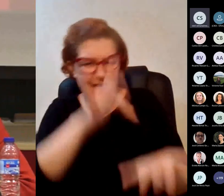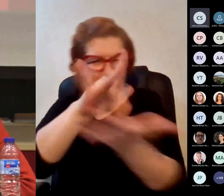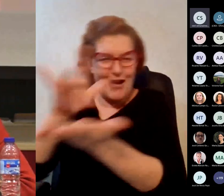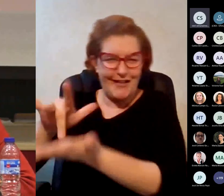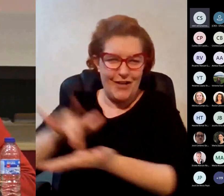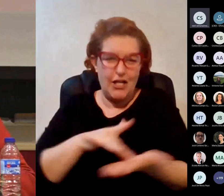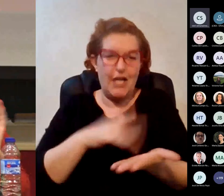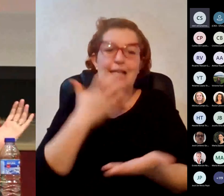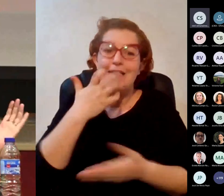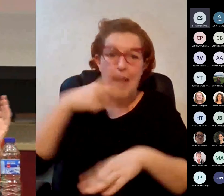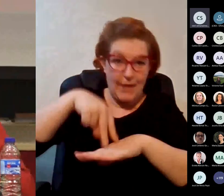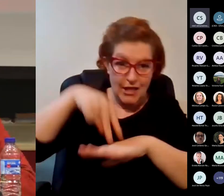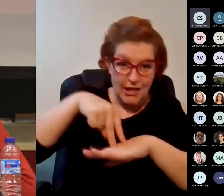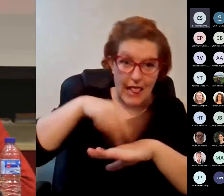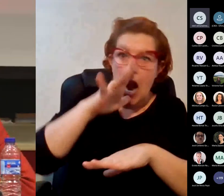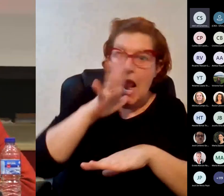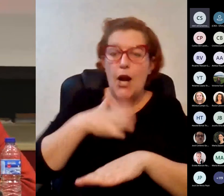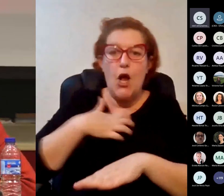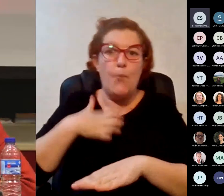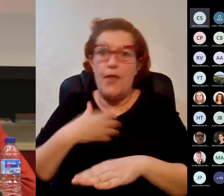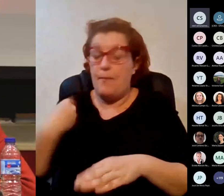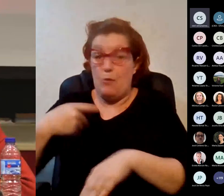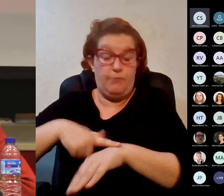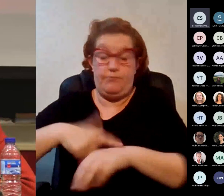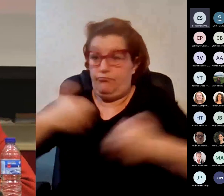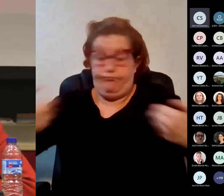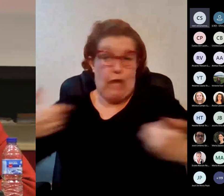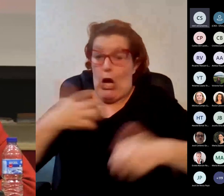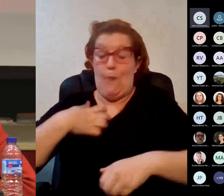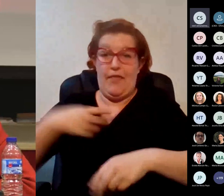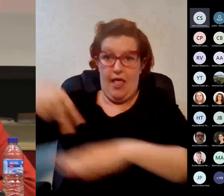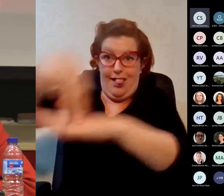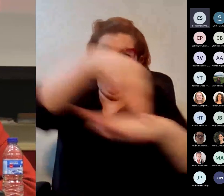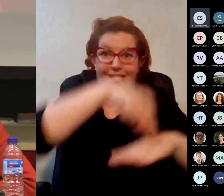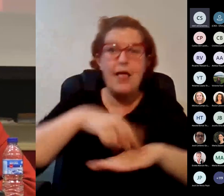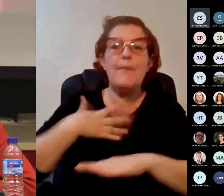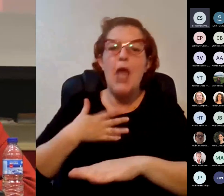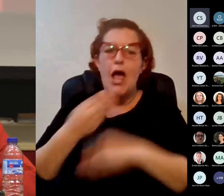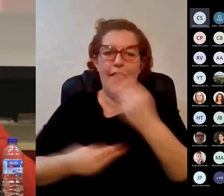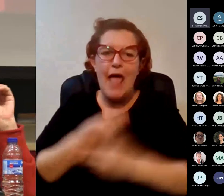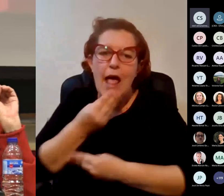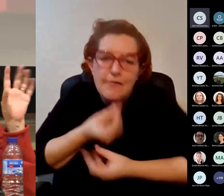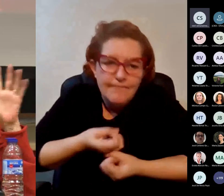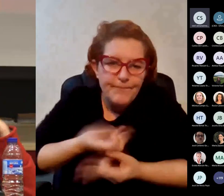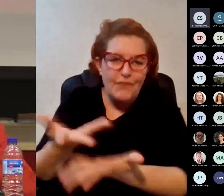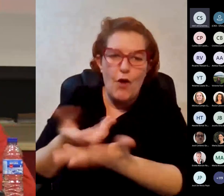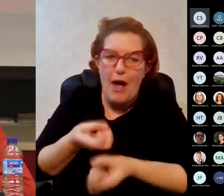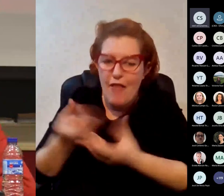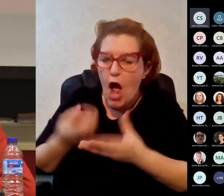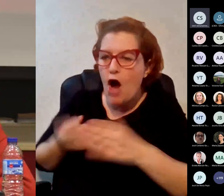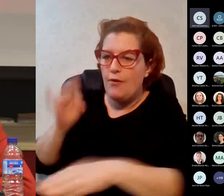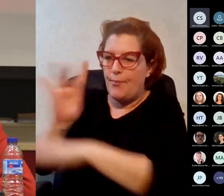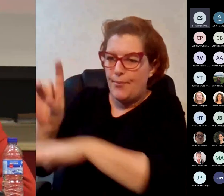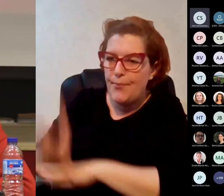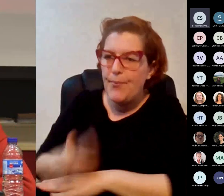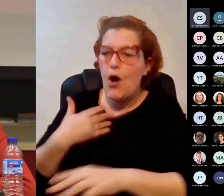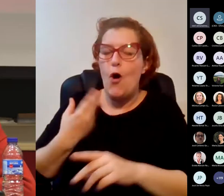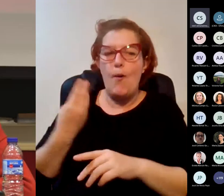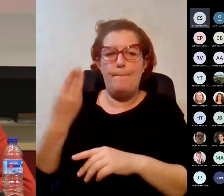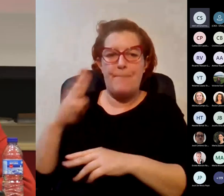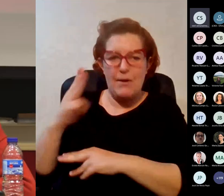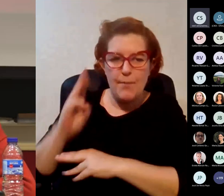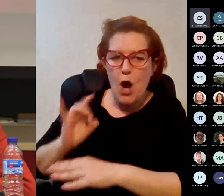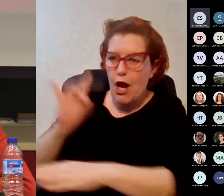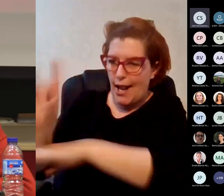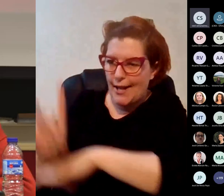presenciales o eran no podemos estar en todas al mismo tiempo pero les mandamos información o unas diapositivas un powerpoint